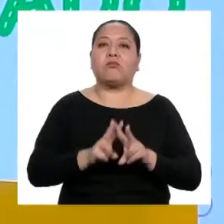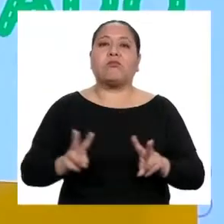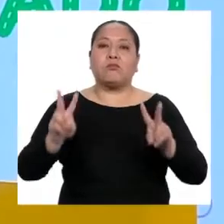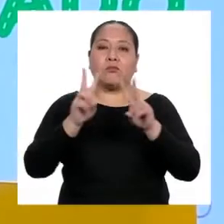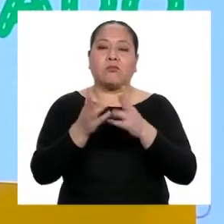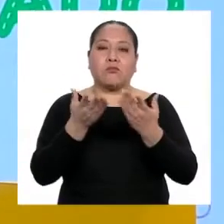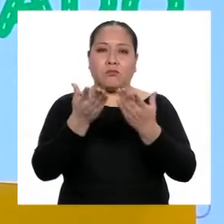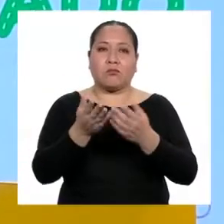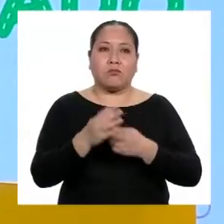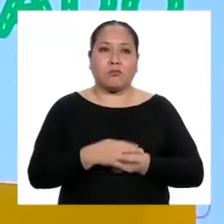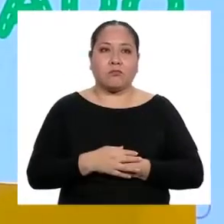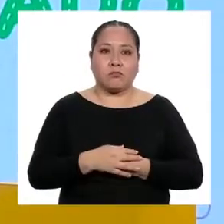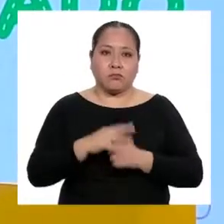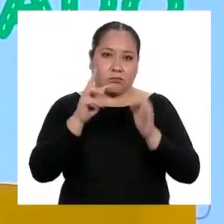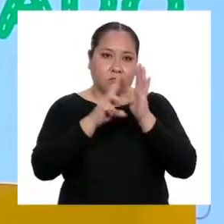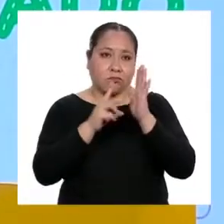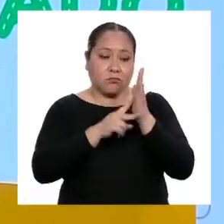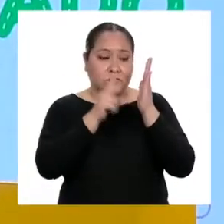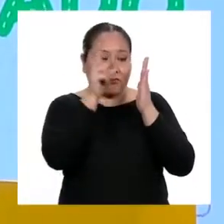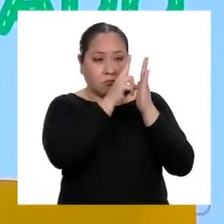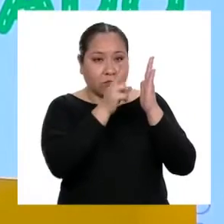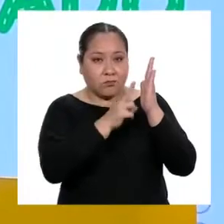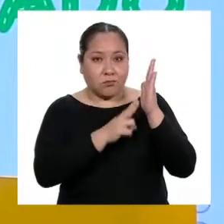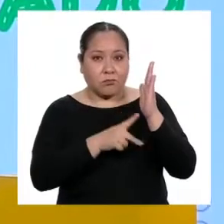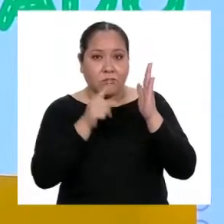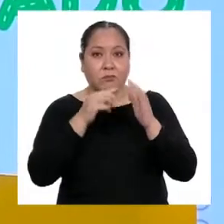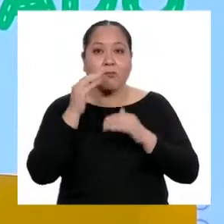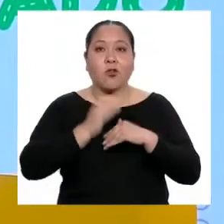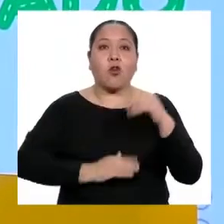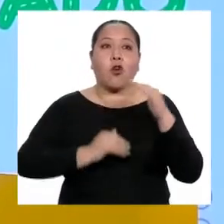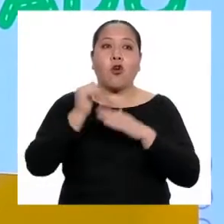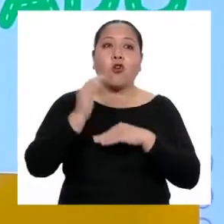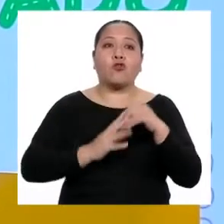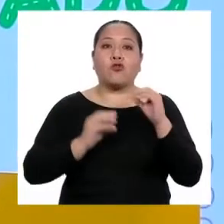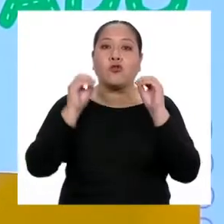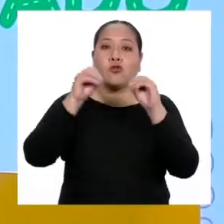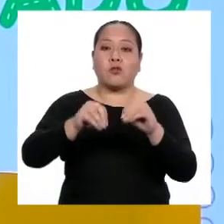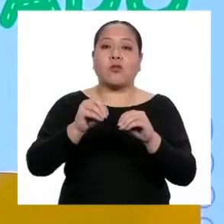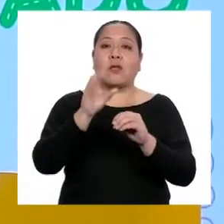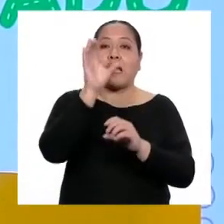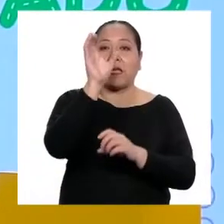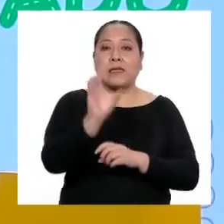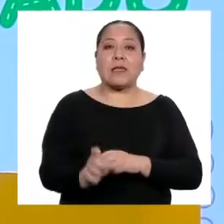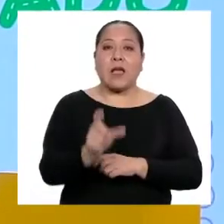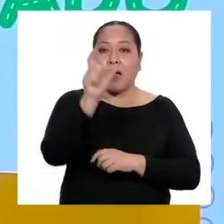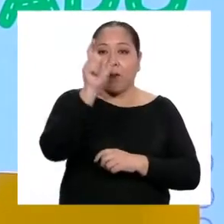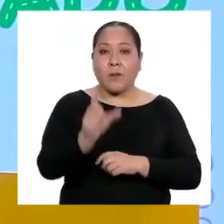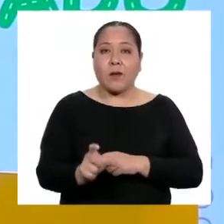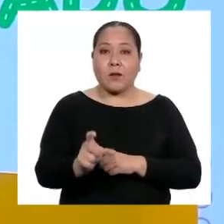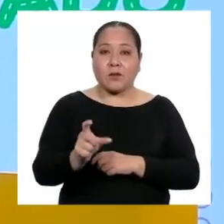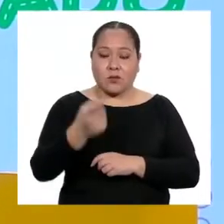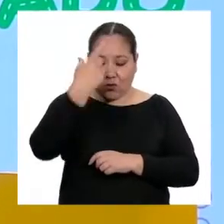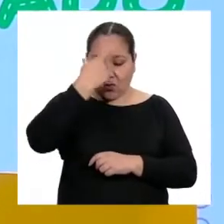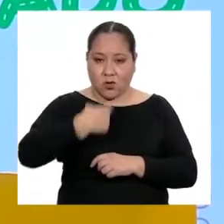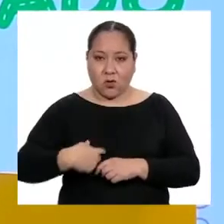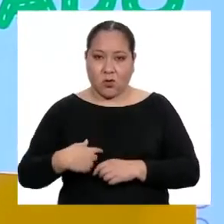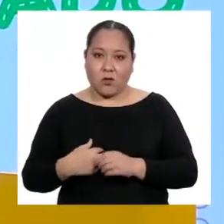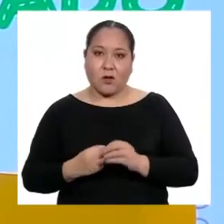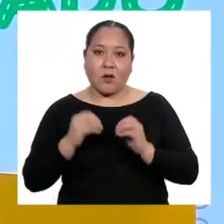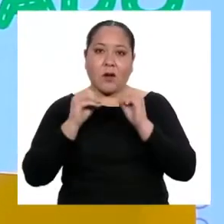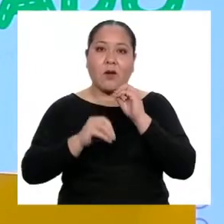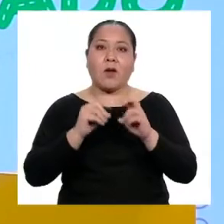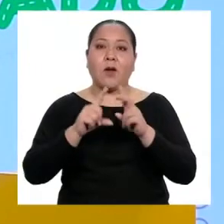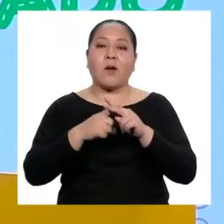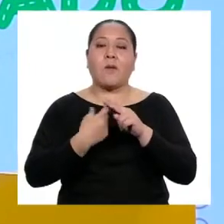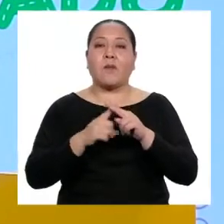Es decir, leyendo, construimos a esa persona que se construye durante la adolescencia.